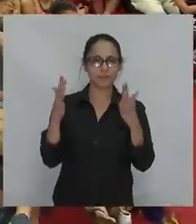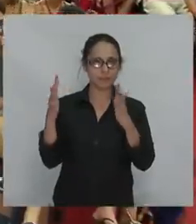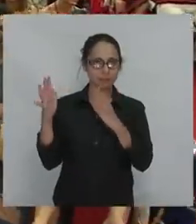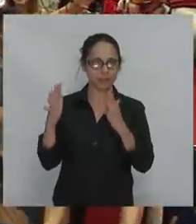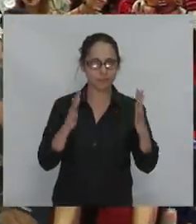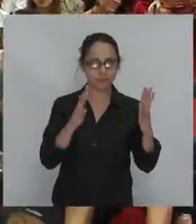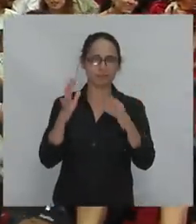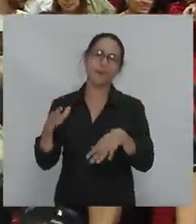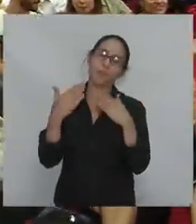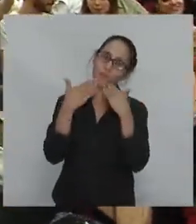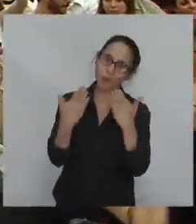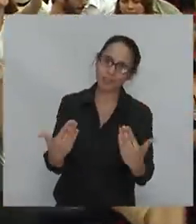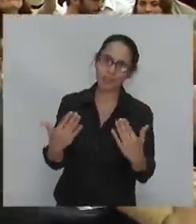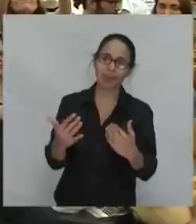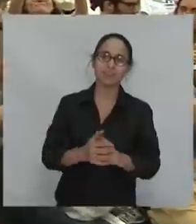Muchas gracias.